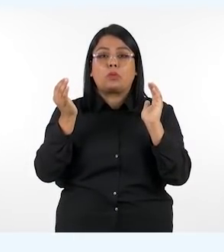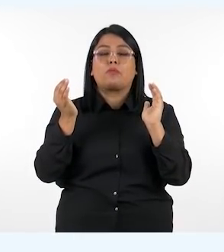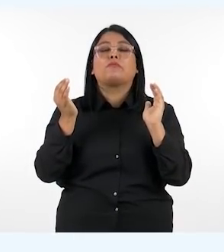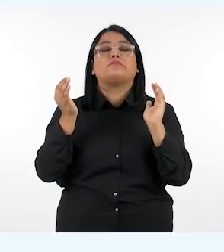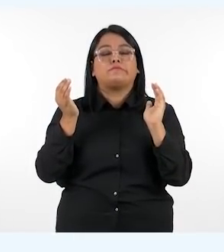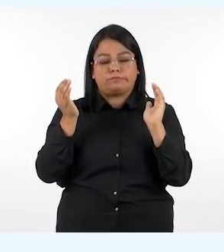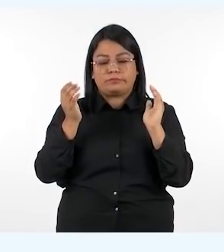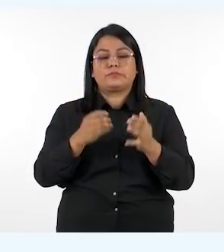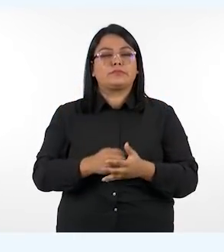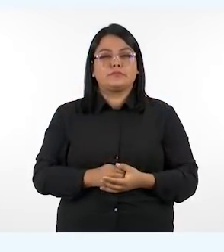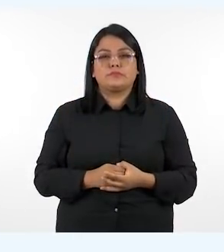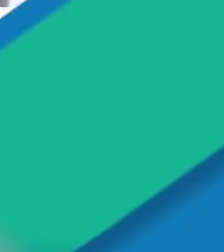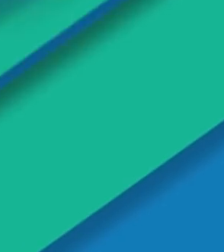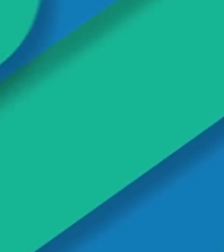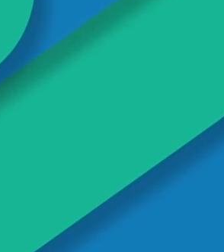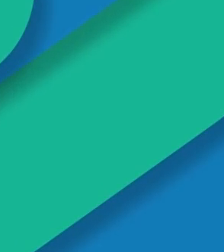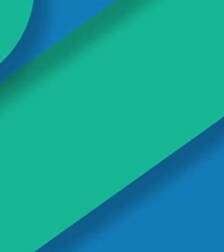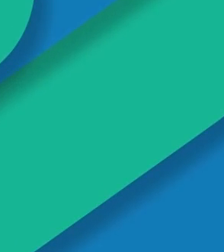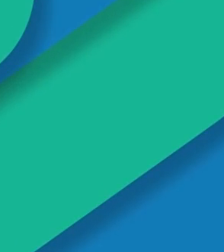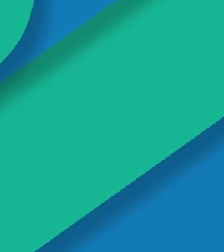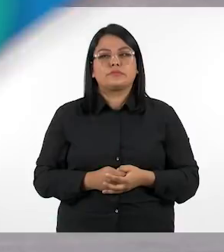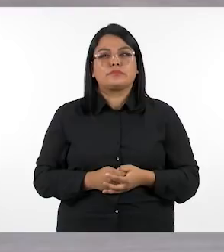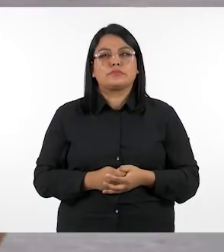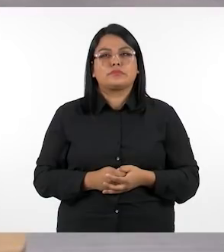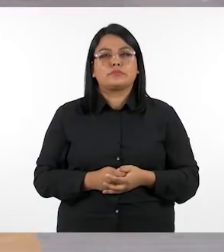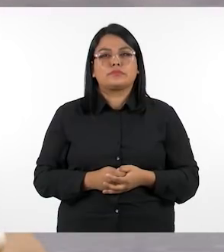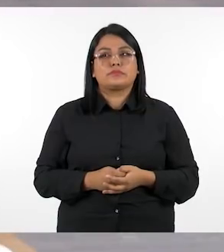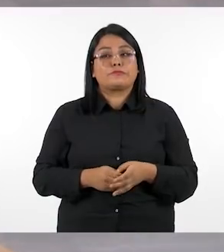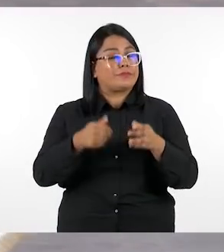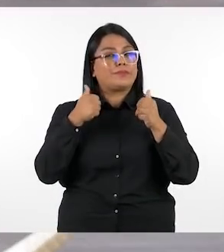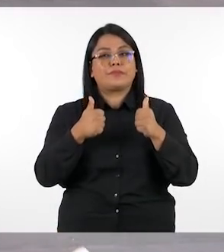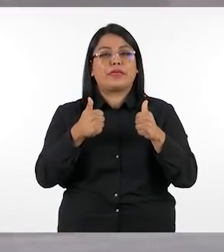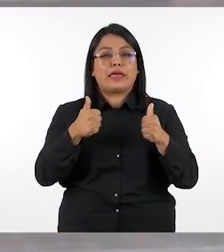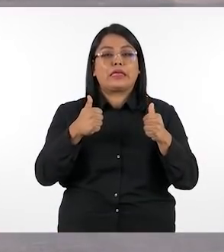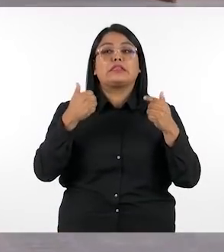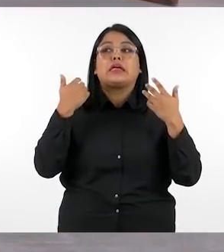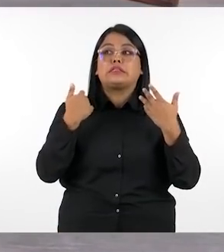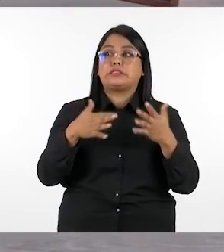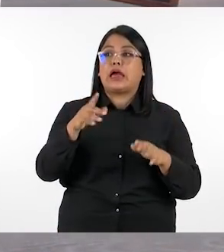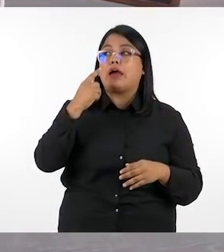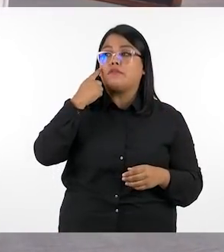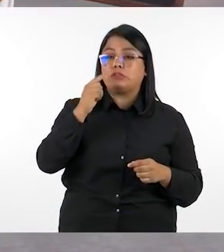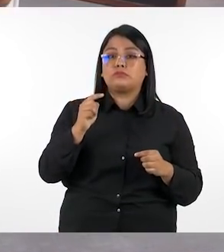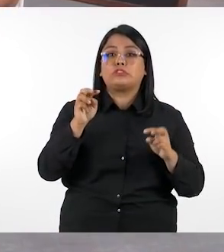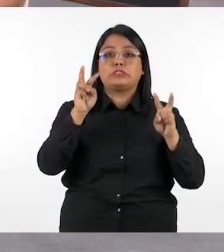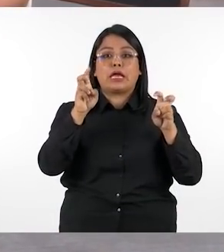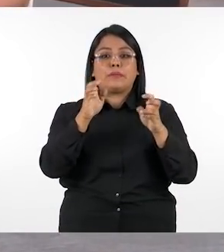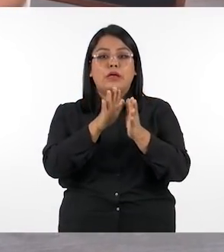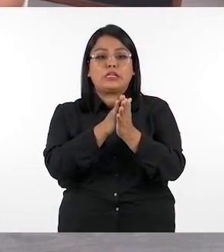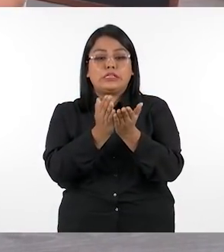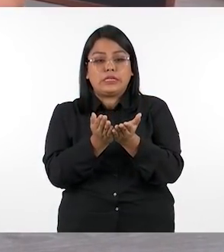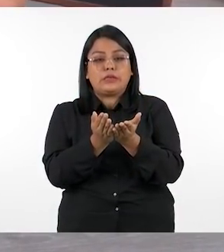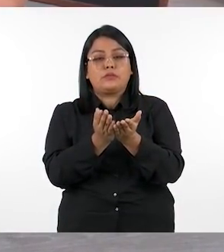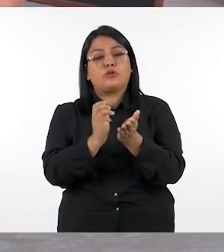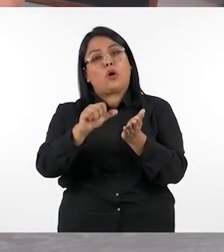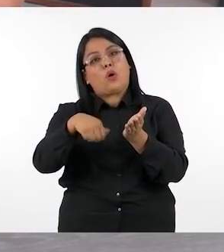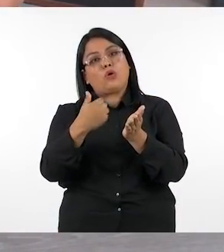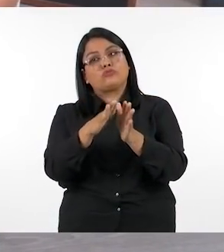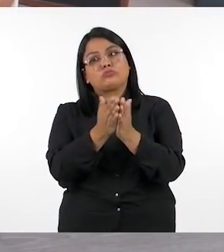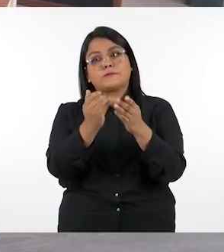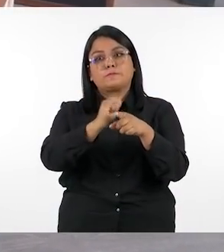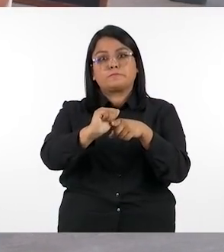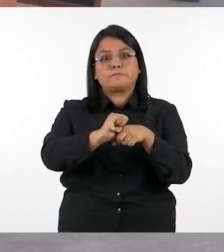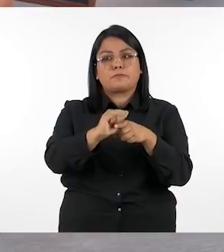las proporcionadas en esta parte muy bien alejandro ya hablamos sobre el libro de texto y el cuaderno de